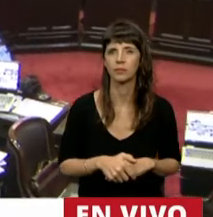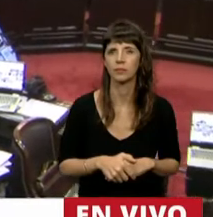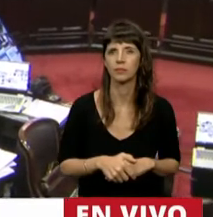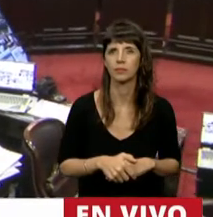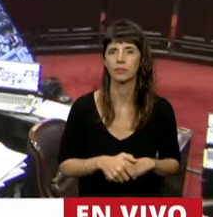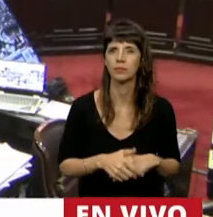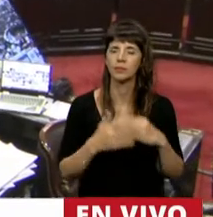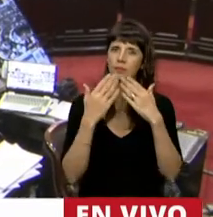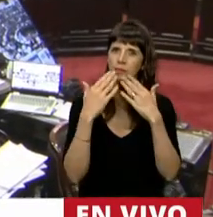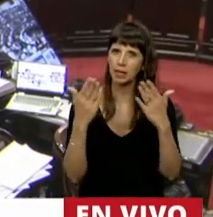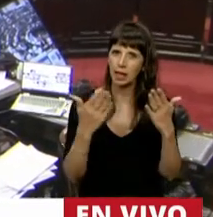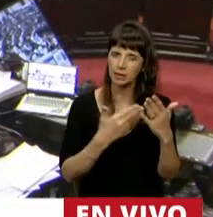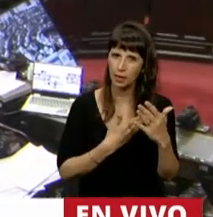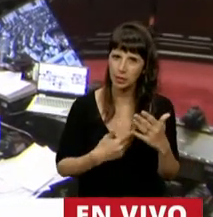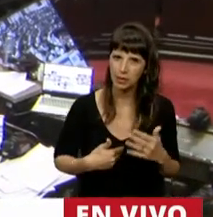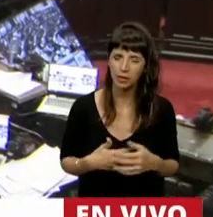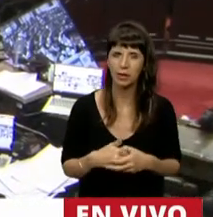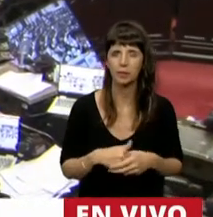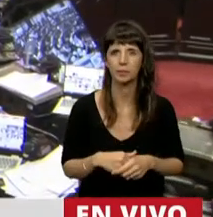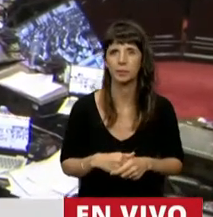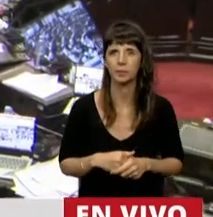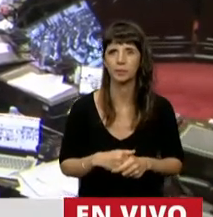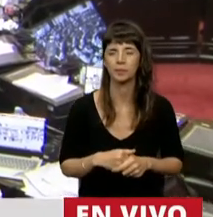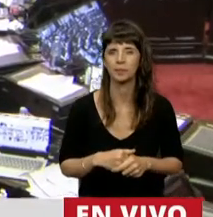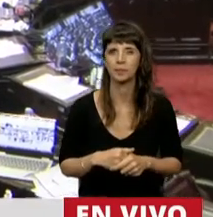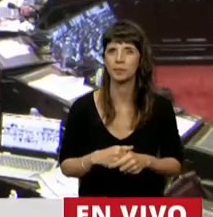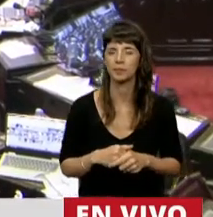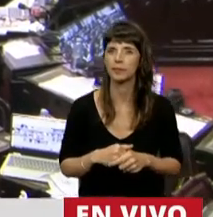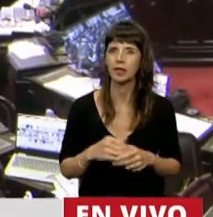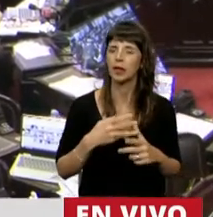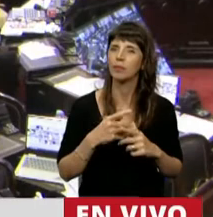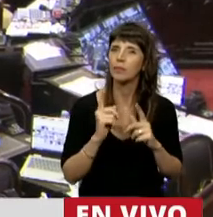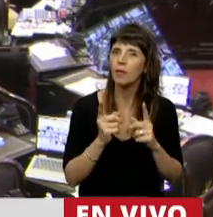Muchas gracias, señor presidente. No podía desmutearme.